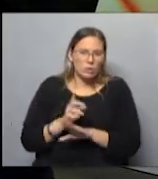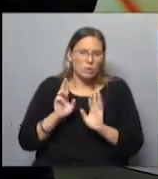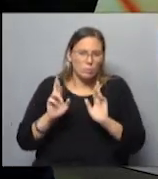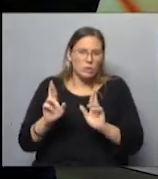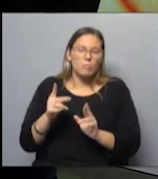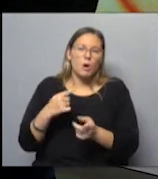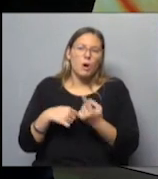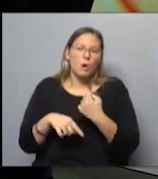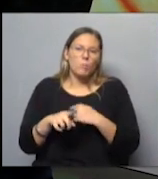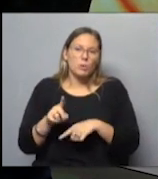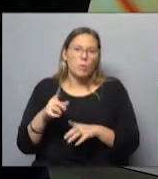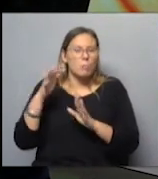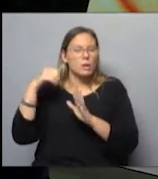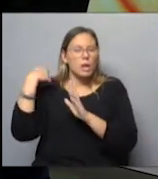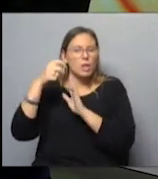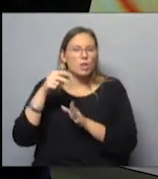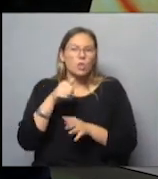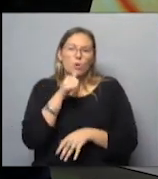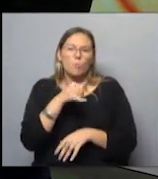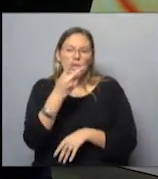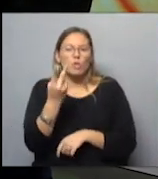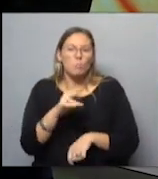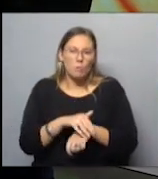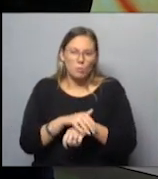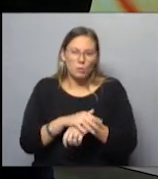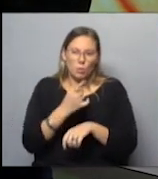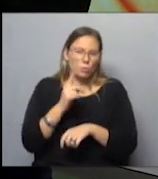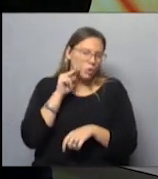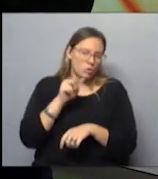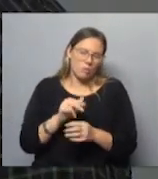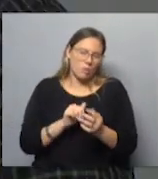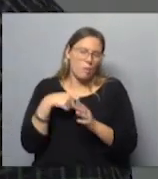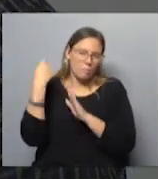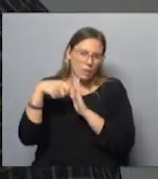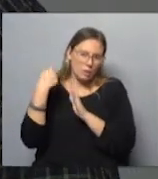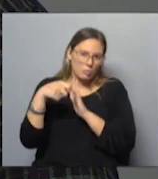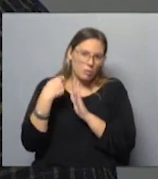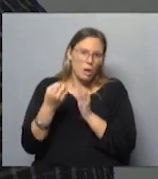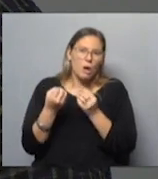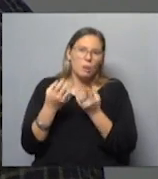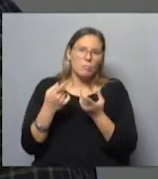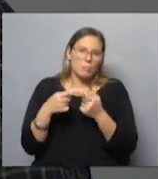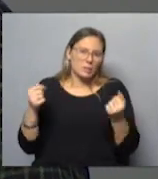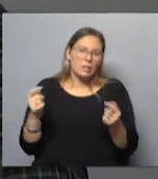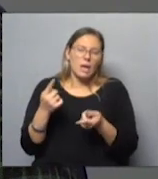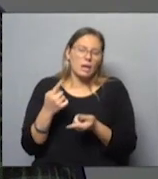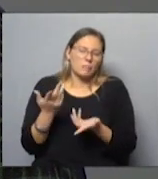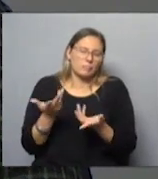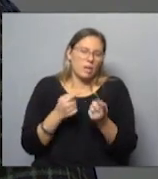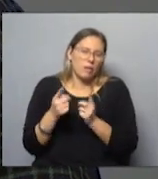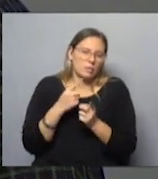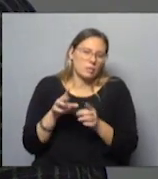Igualmente, para el documental hay dos momentos, uno que no está en la película porque se genera un material que